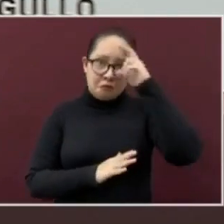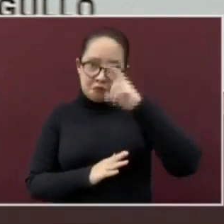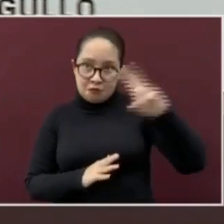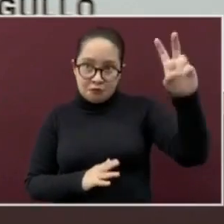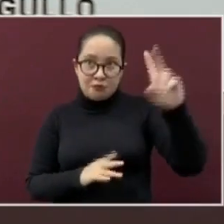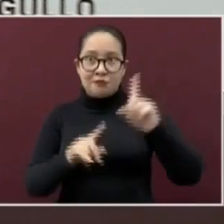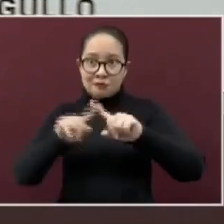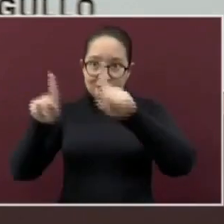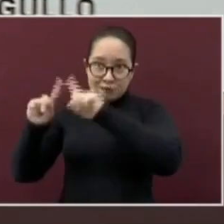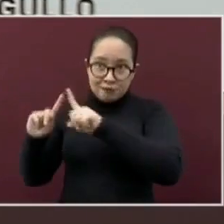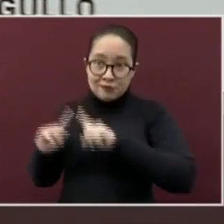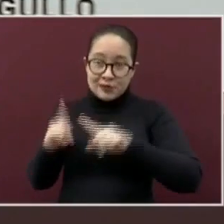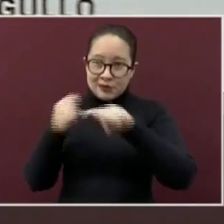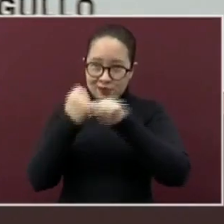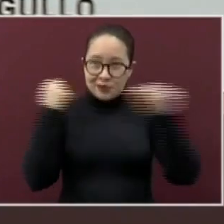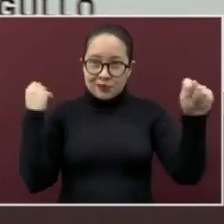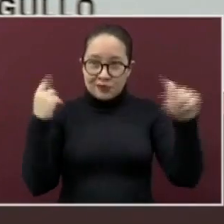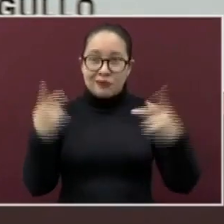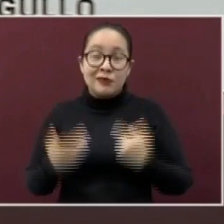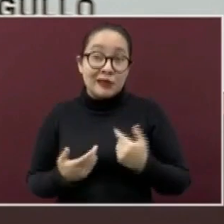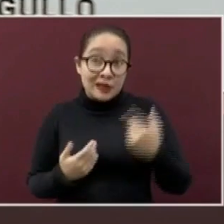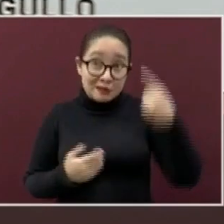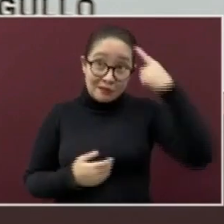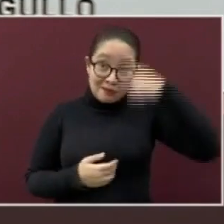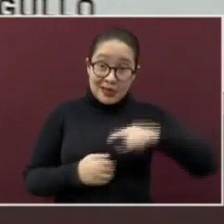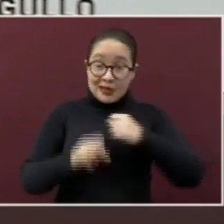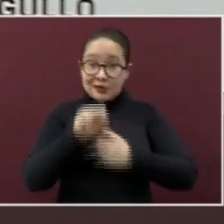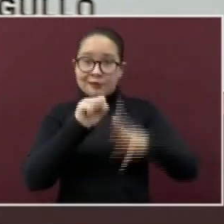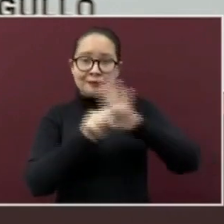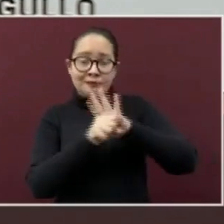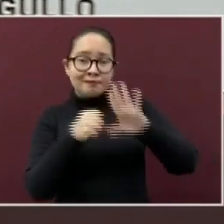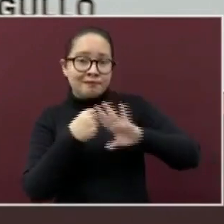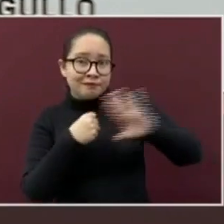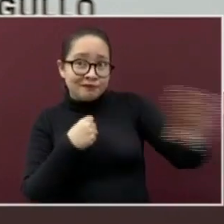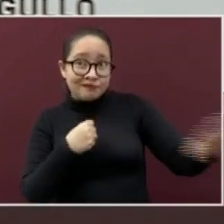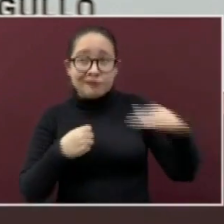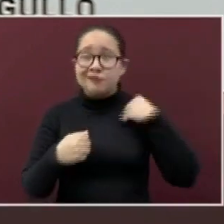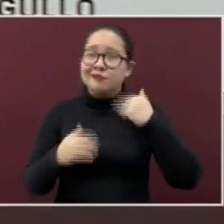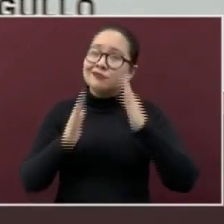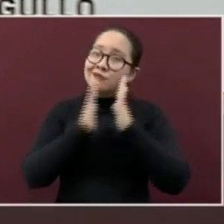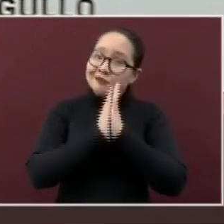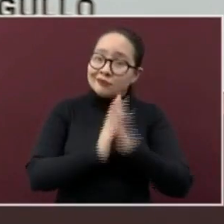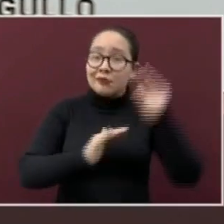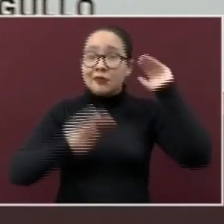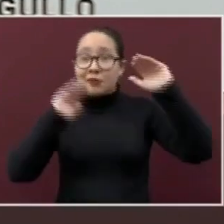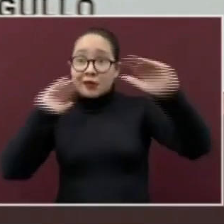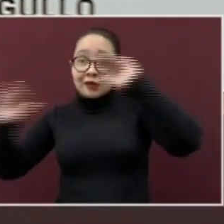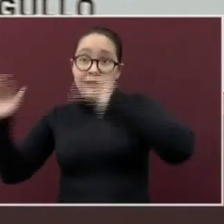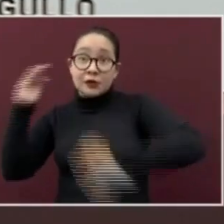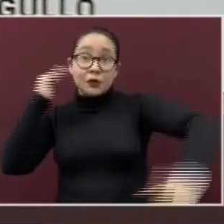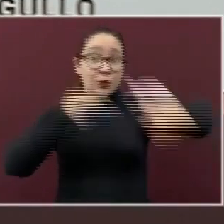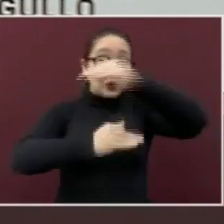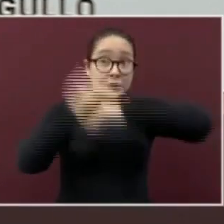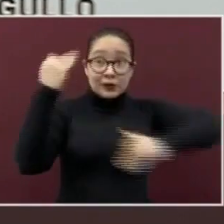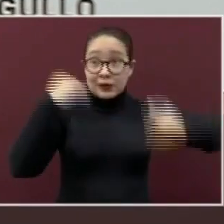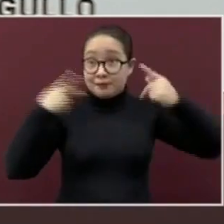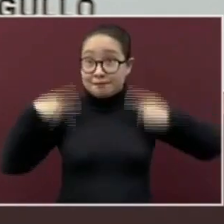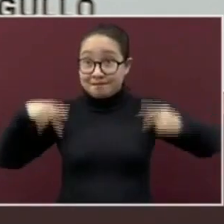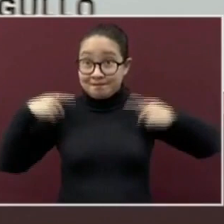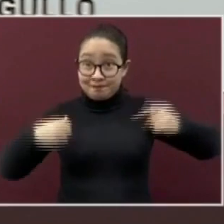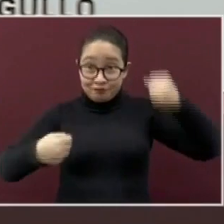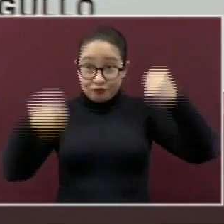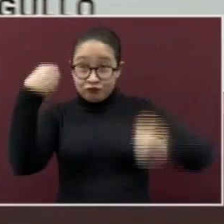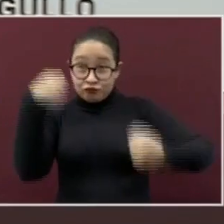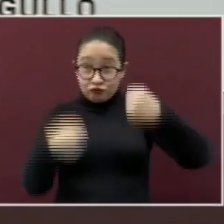para poder evitar el contagio de SARS-CoV-2, exhortamos a todos los conductores de